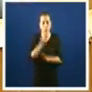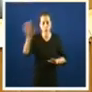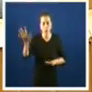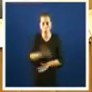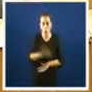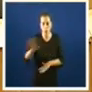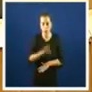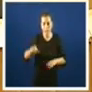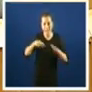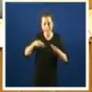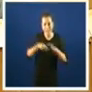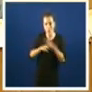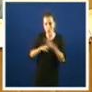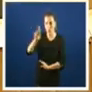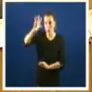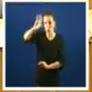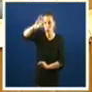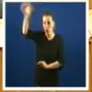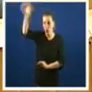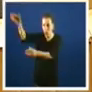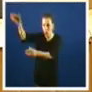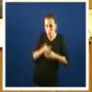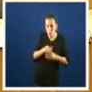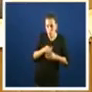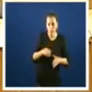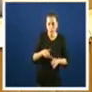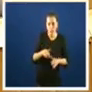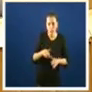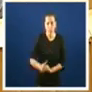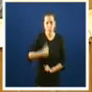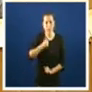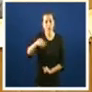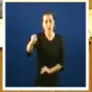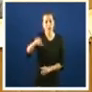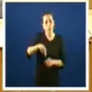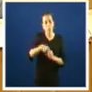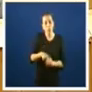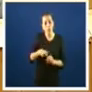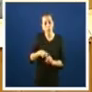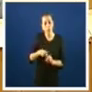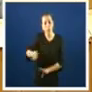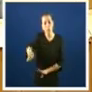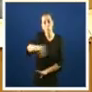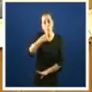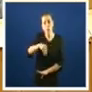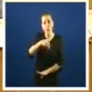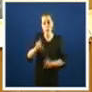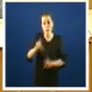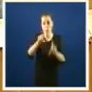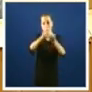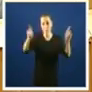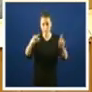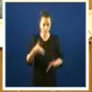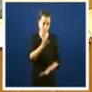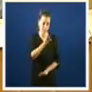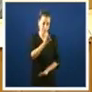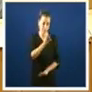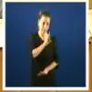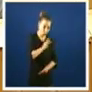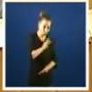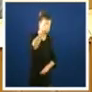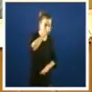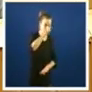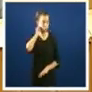recursos europeos E aproveitando que era o presidente dunha empresa Remate, por favor polo Señoras e